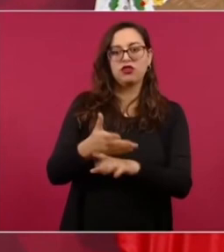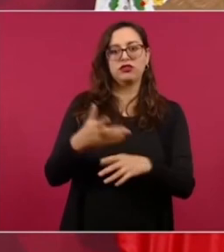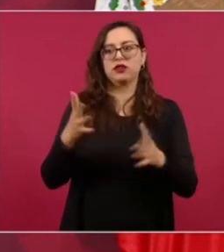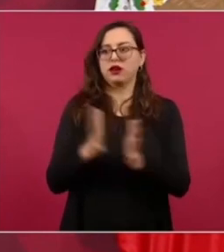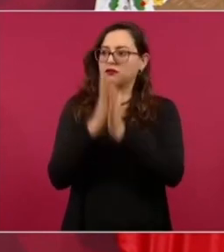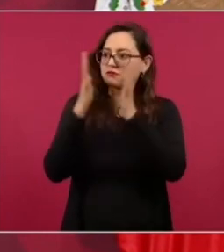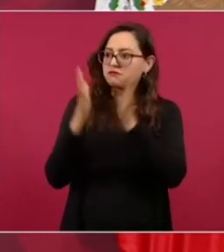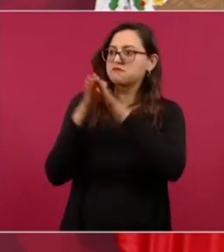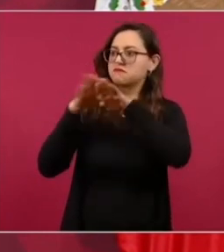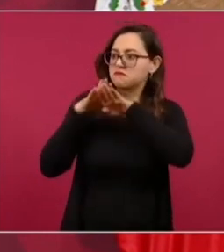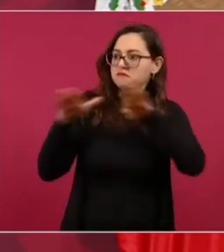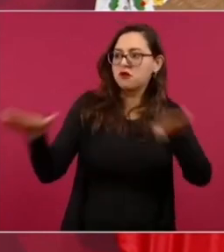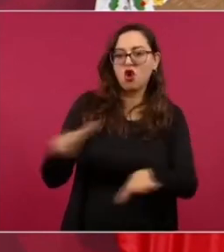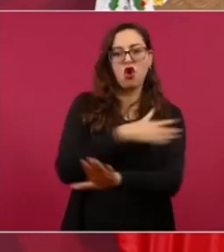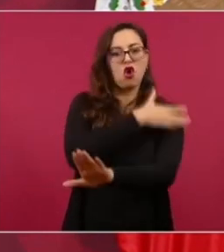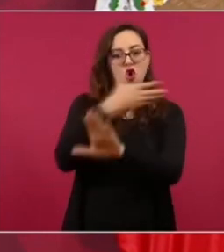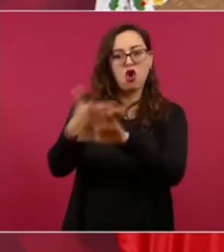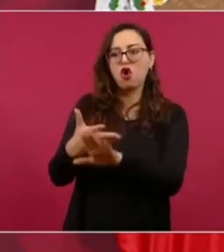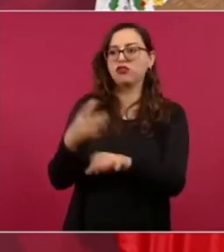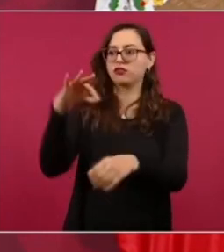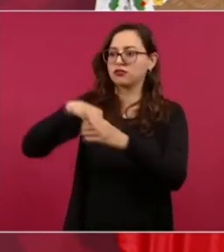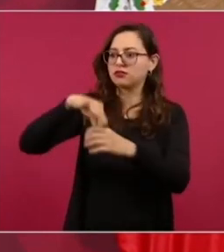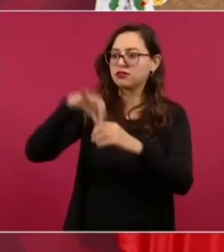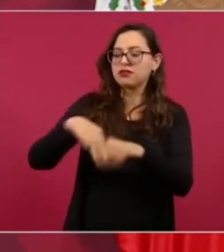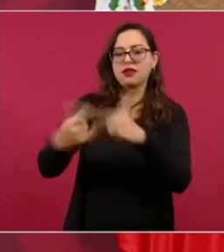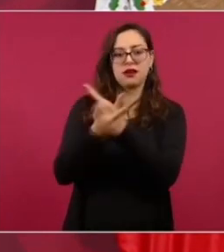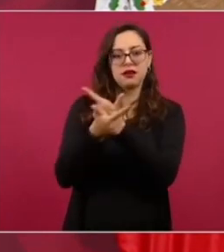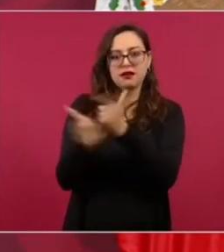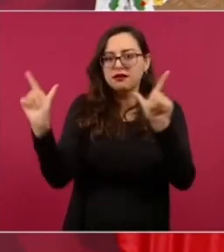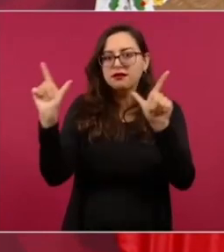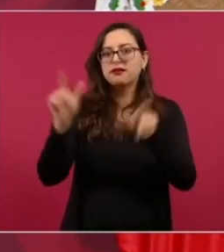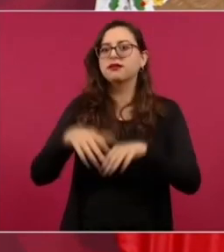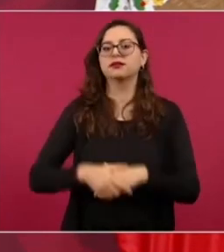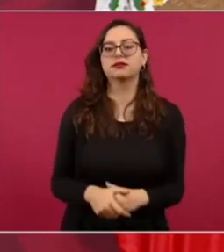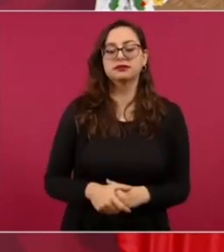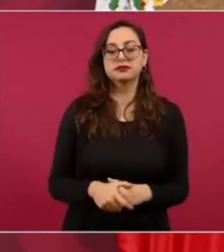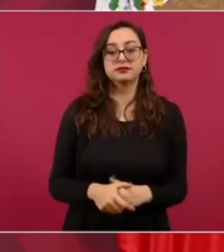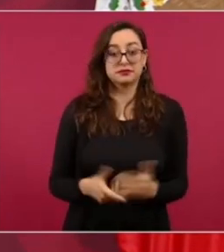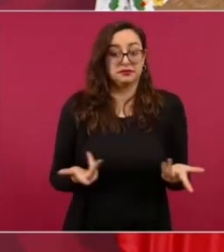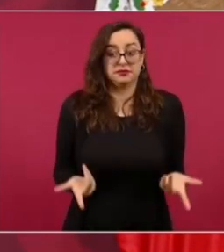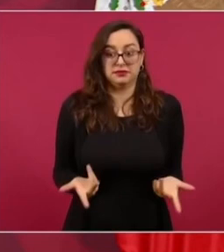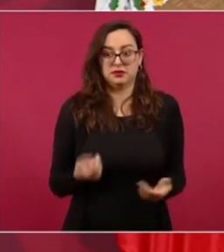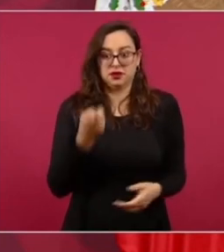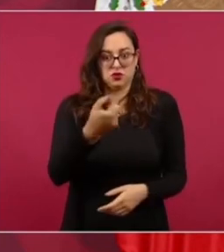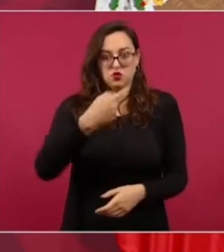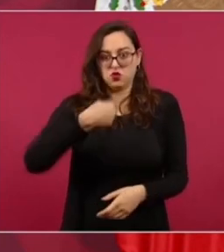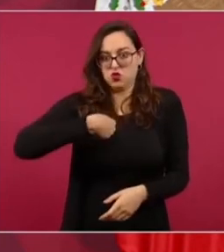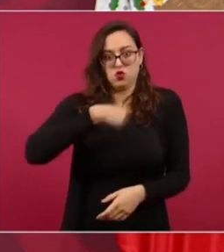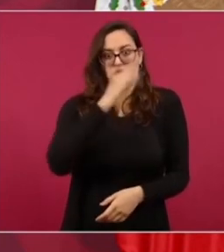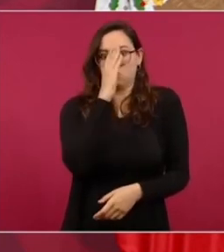es un asunto de principios